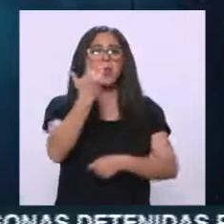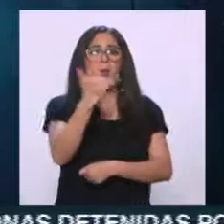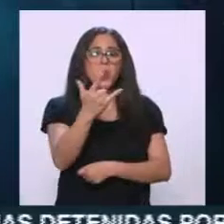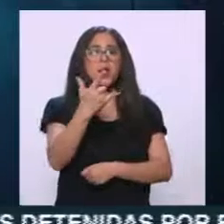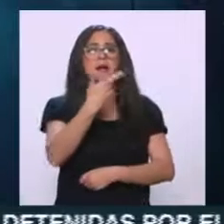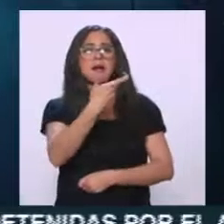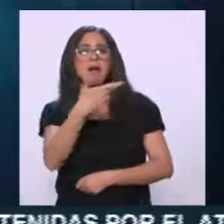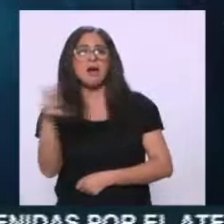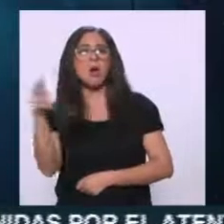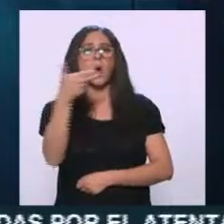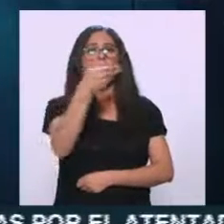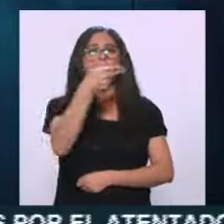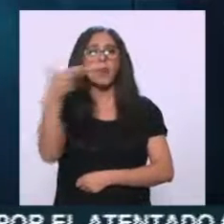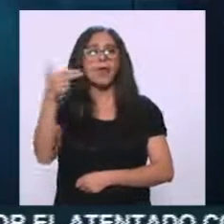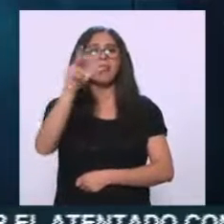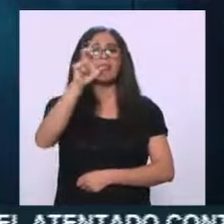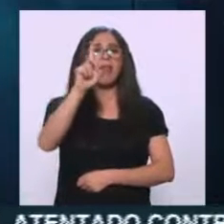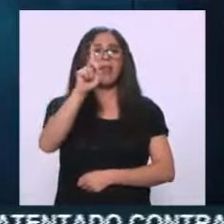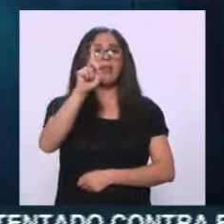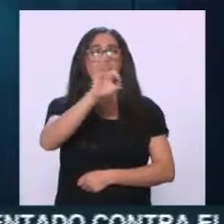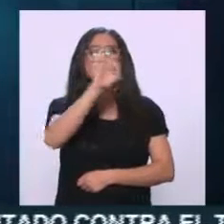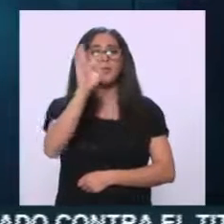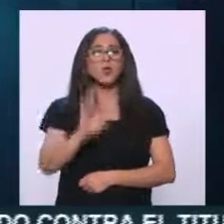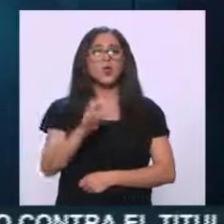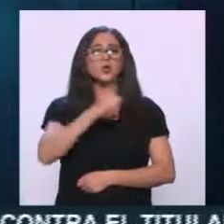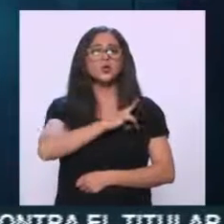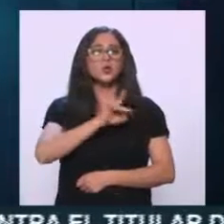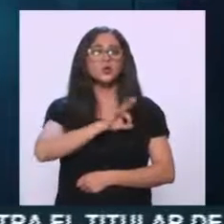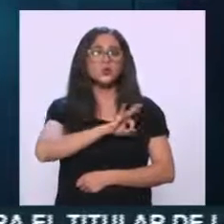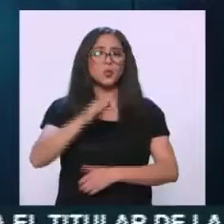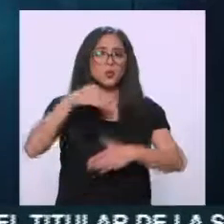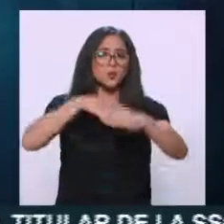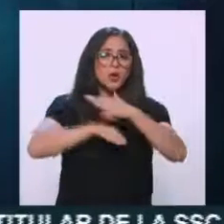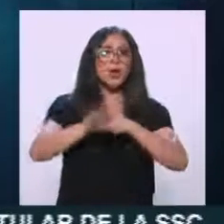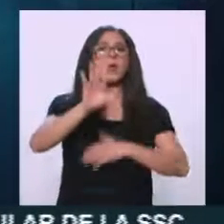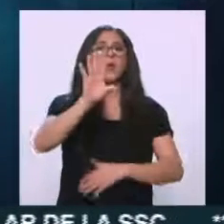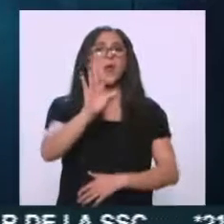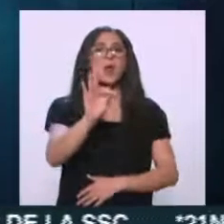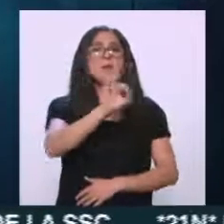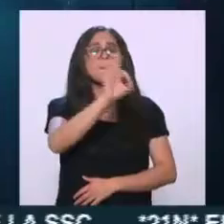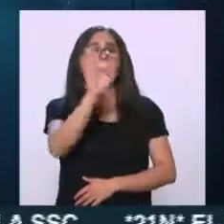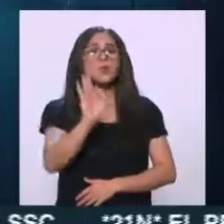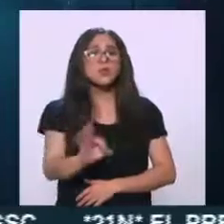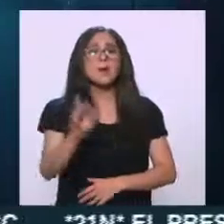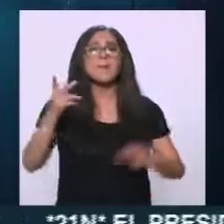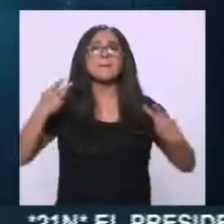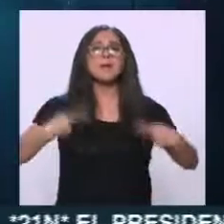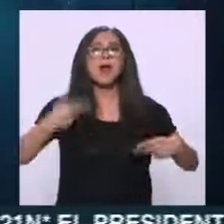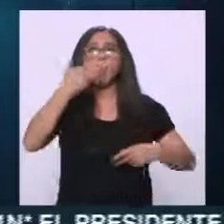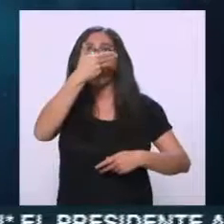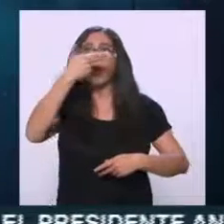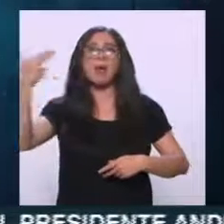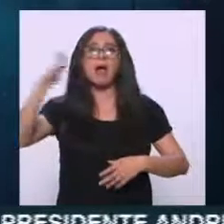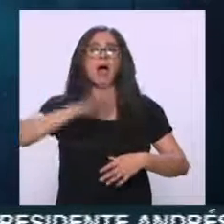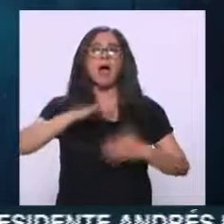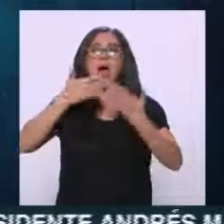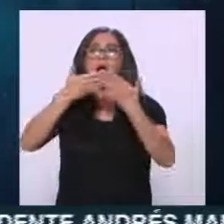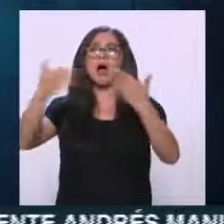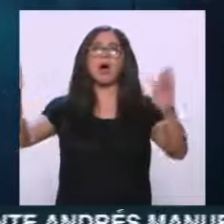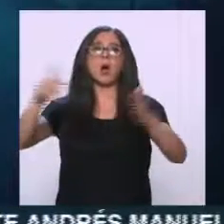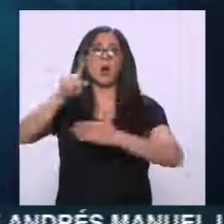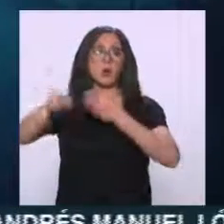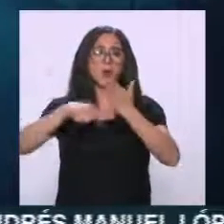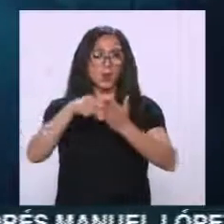en el 30% de capacidad y 40% para los que tengan espacios al aire libre. Jueves 2,